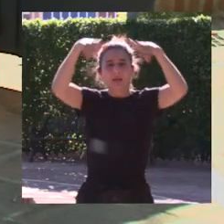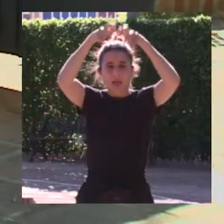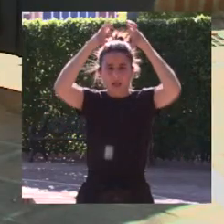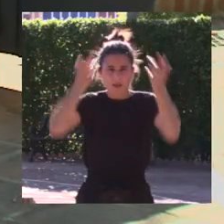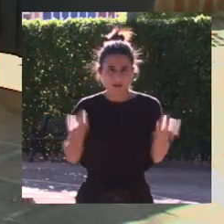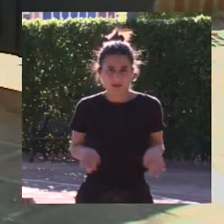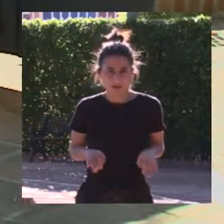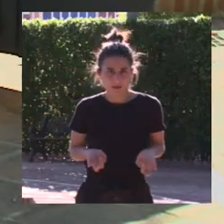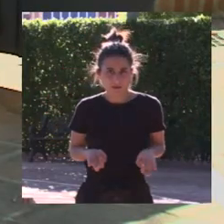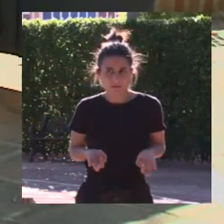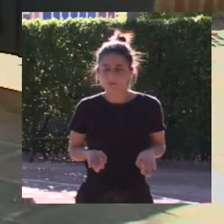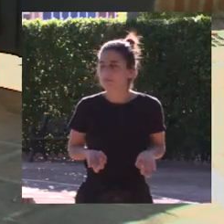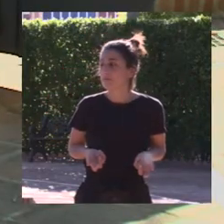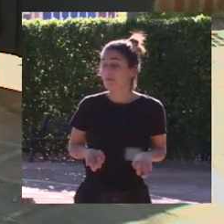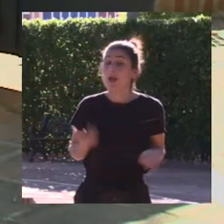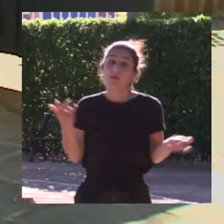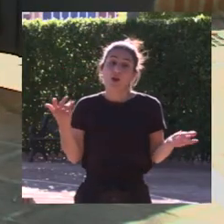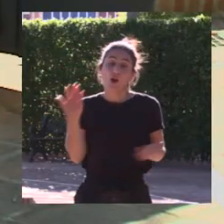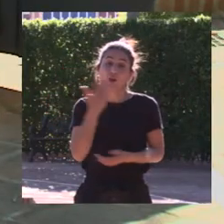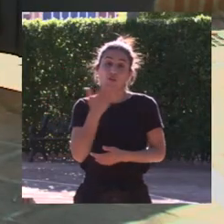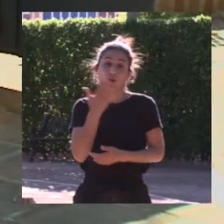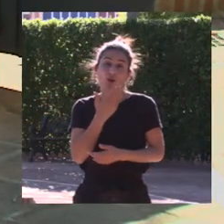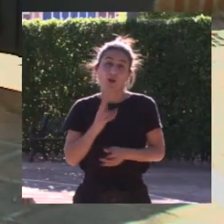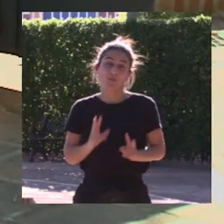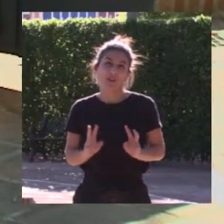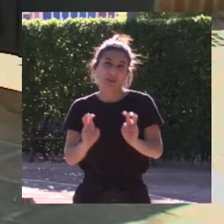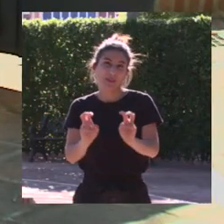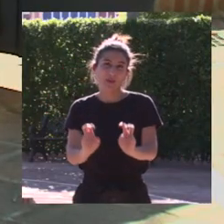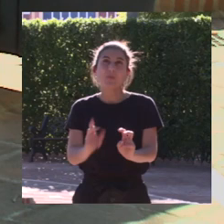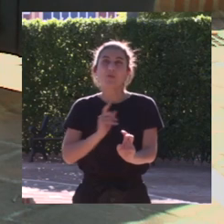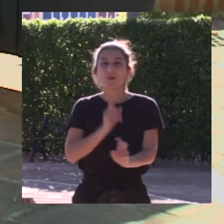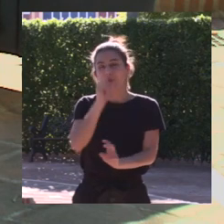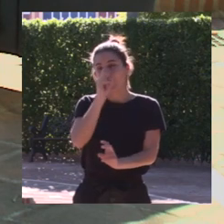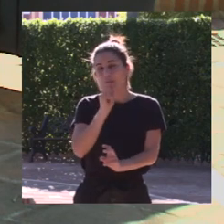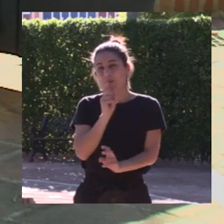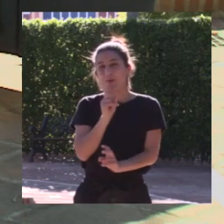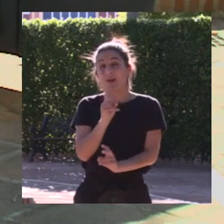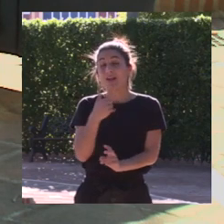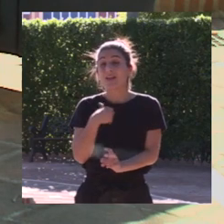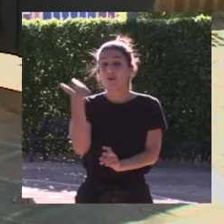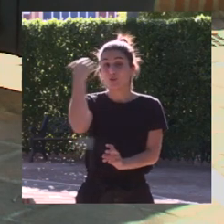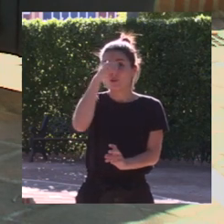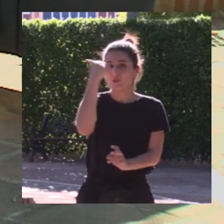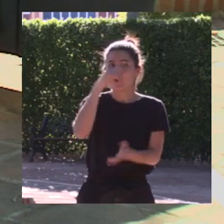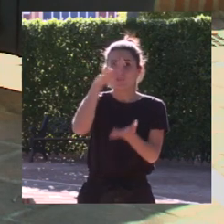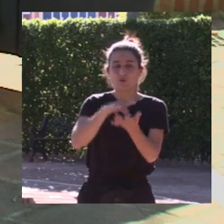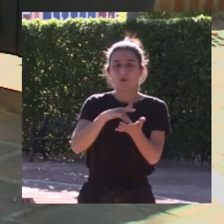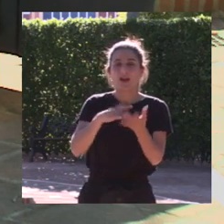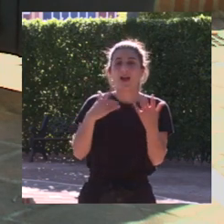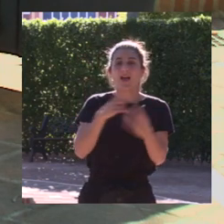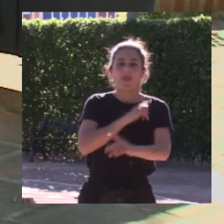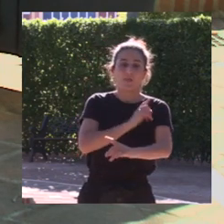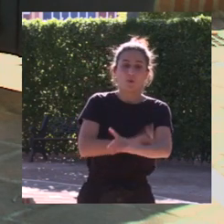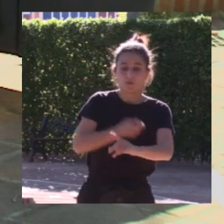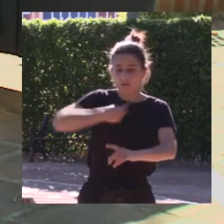bueno en el colegio los primeros años yo sí recuerdo que cuando llegaba la hora de que los chicos iban a hacer deporte nosotras hacíamos